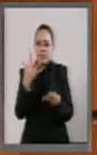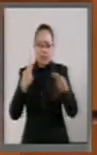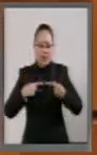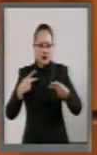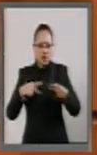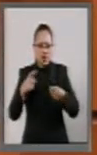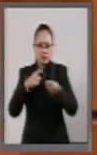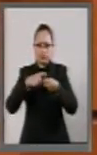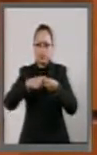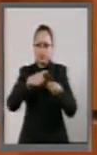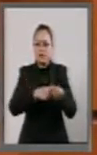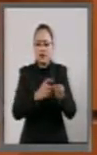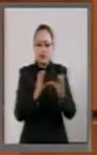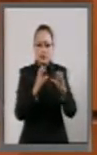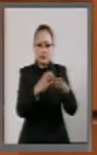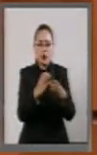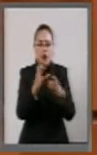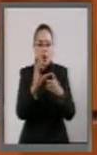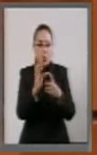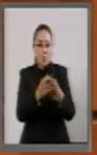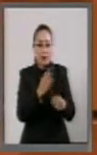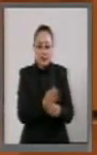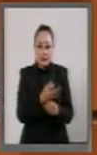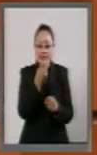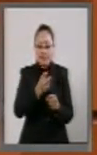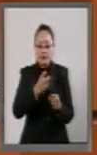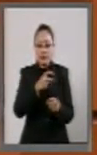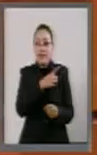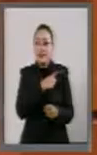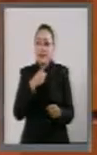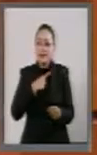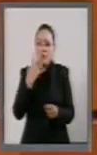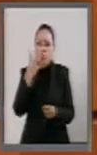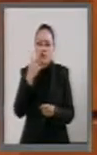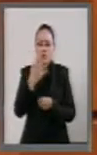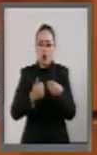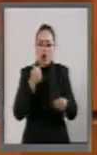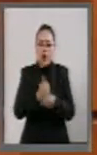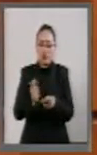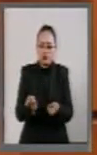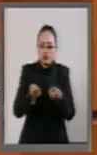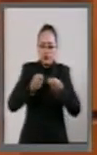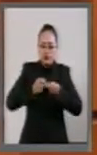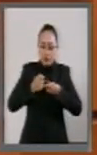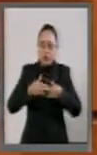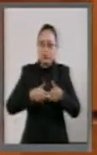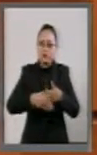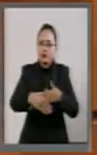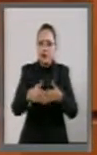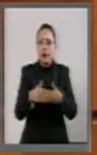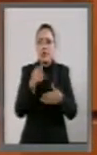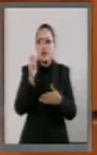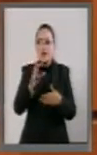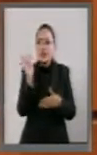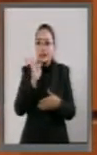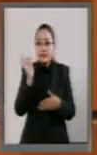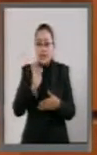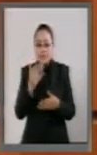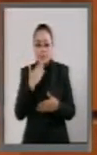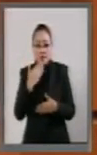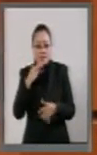que nosotros pensamos que debieran de durar cuatro años en su cargo y que inclusive, si lo hacen bien,